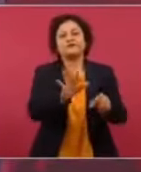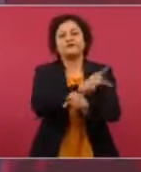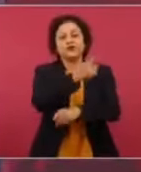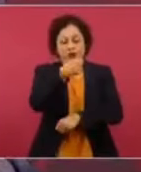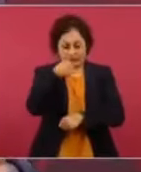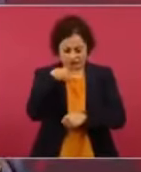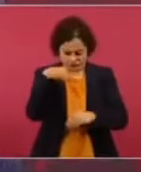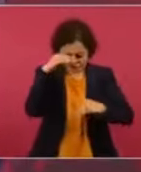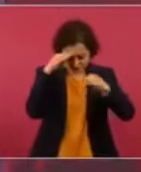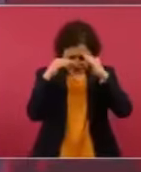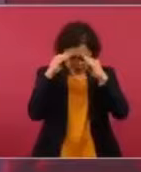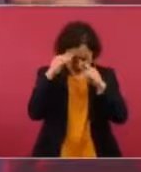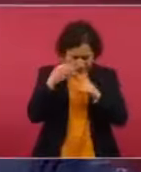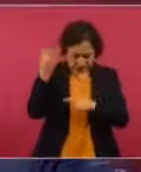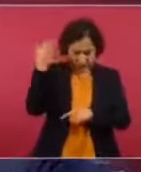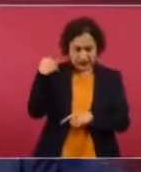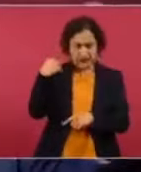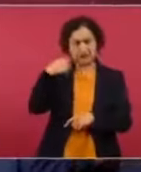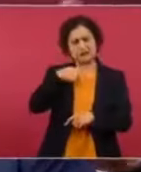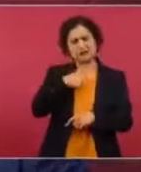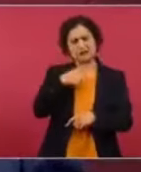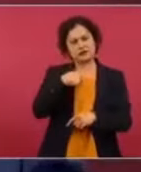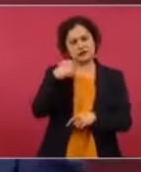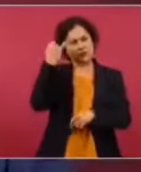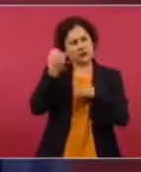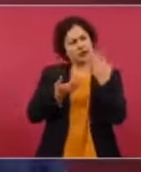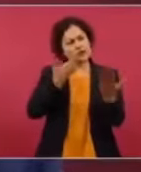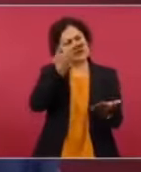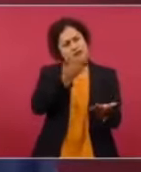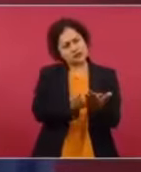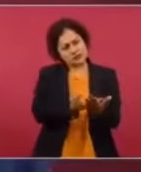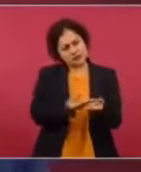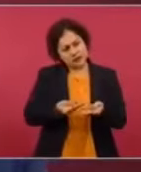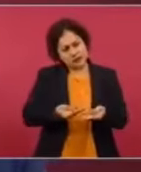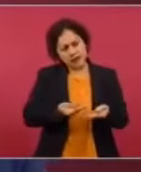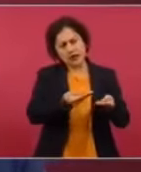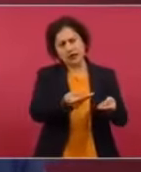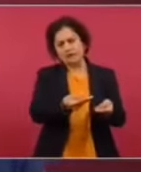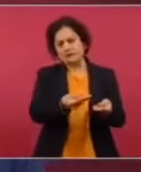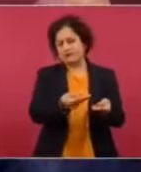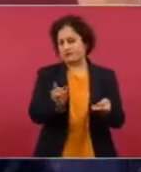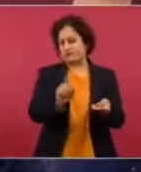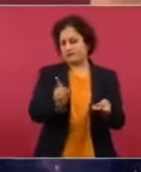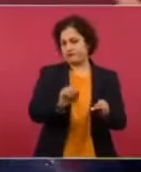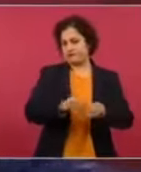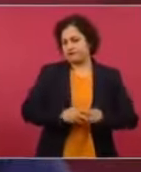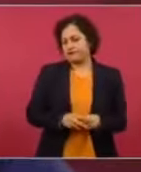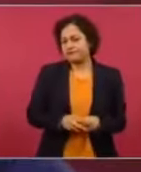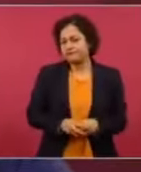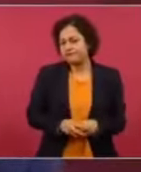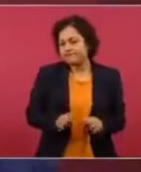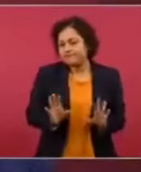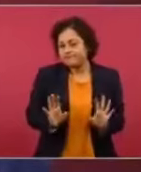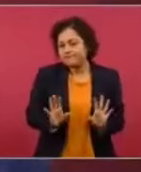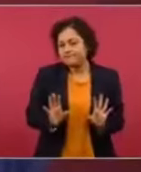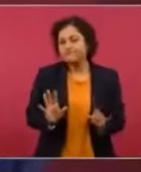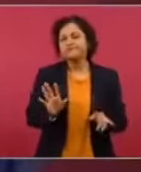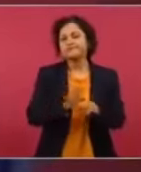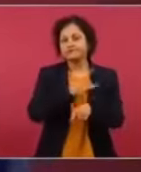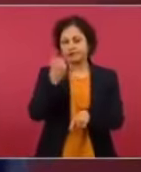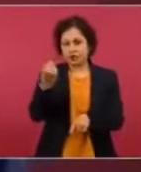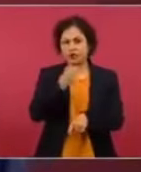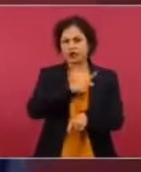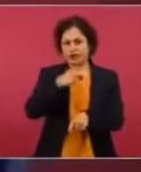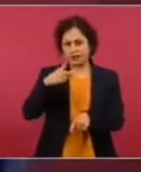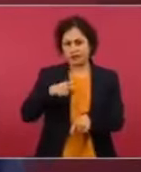dije no voy a enviar una iniciativa, porque se debe de